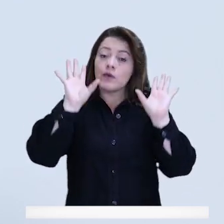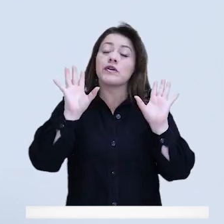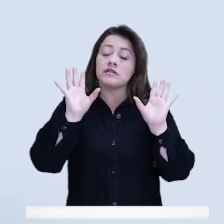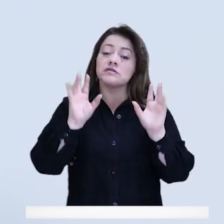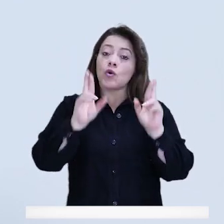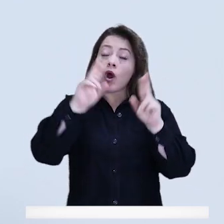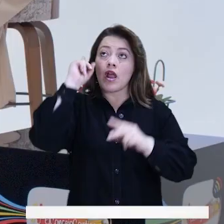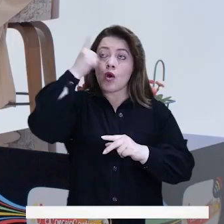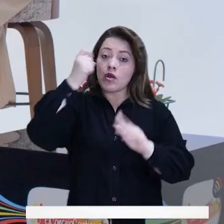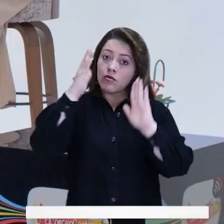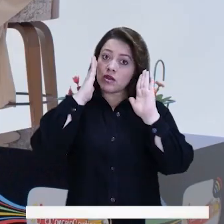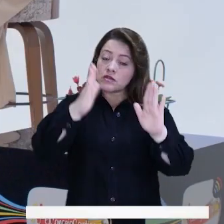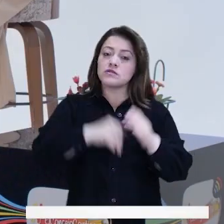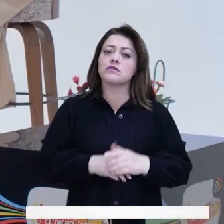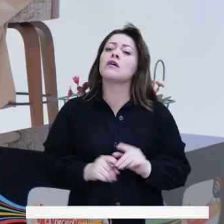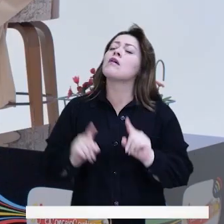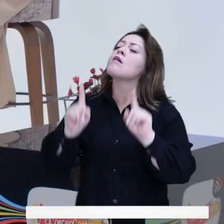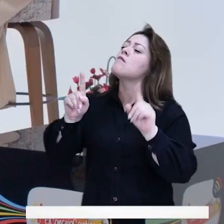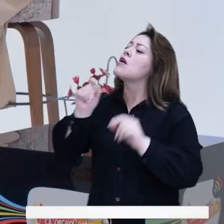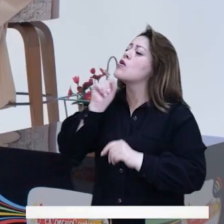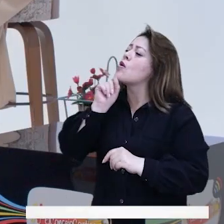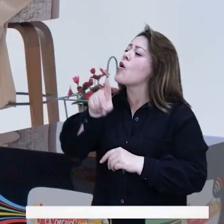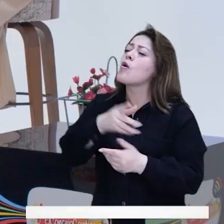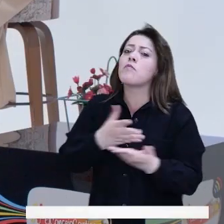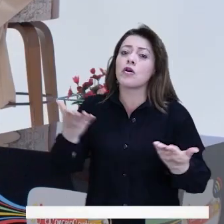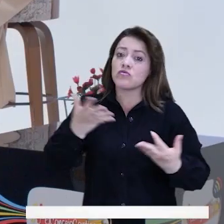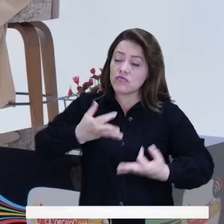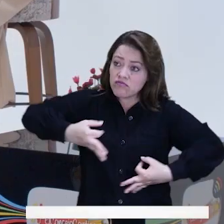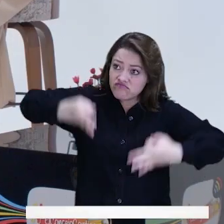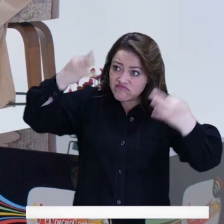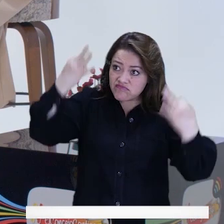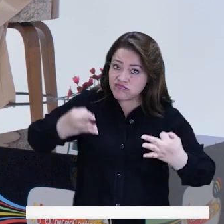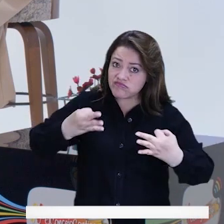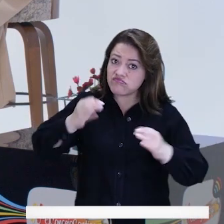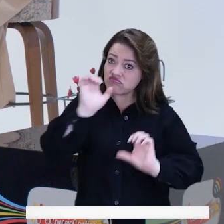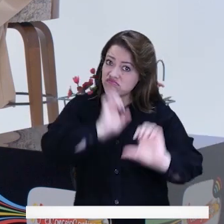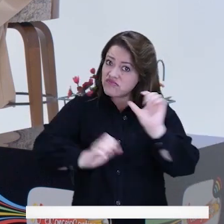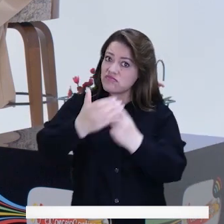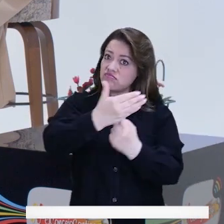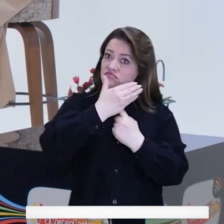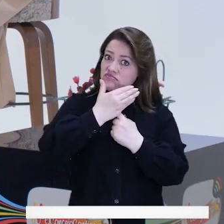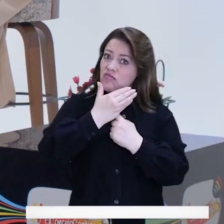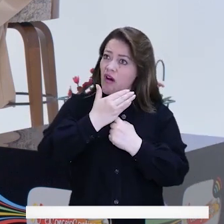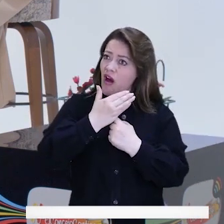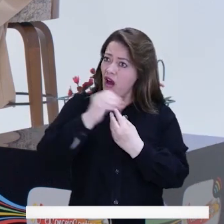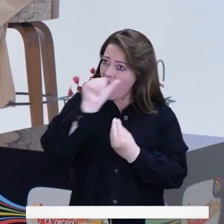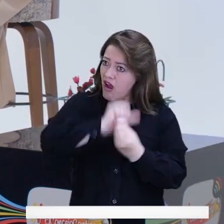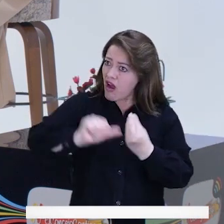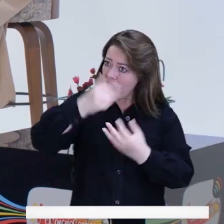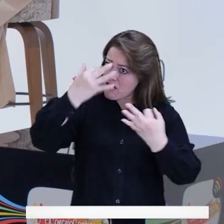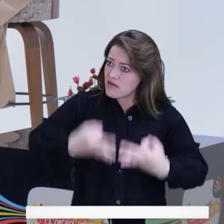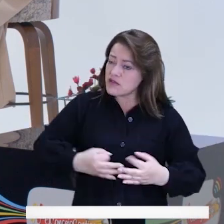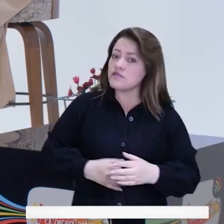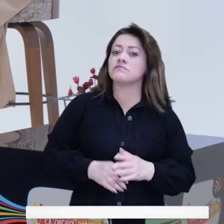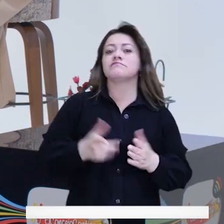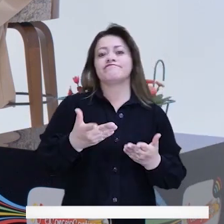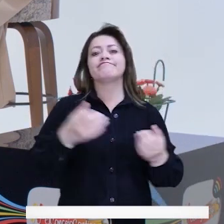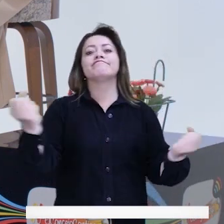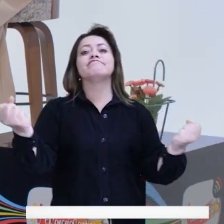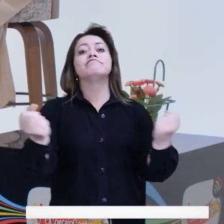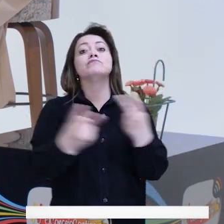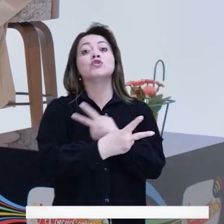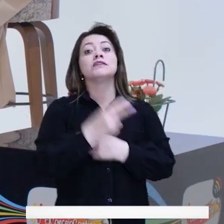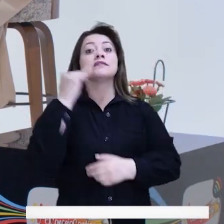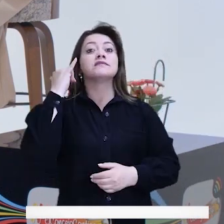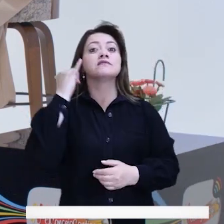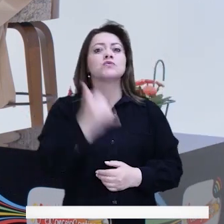que apostarle mucho más los gobiernos. ¿Pero difícilmente se está actuando de la manera correcta por respecto a las mujeres, Concejala? La violencia contra las mujeres no